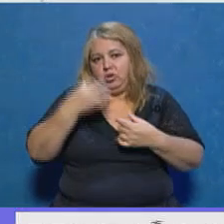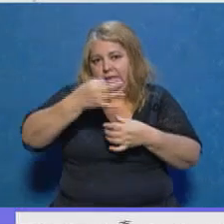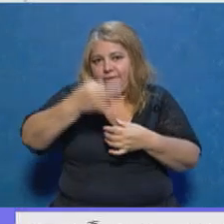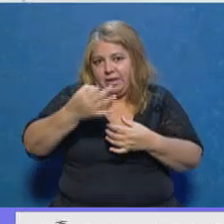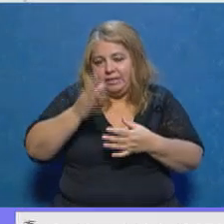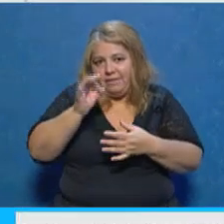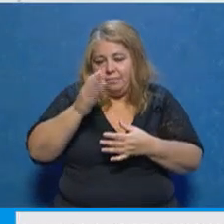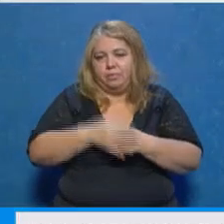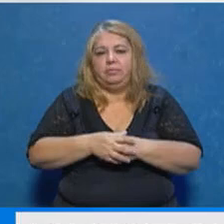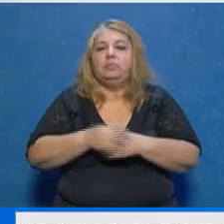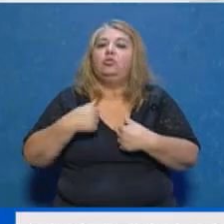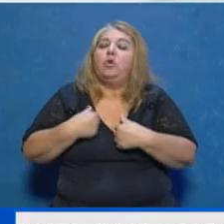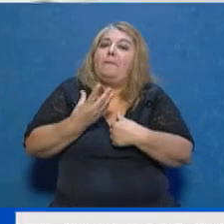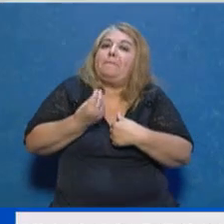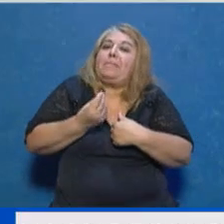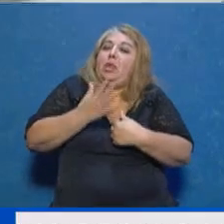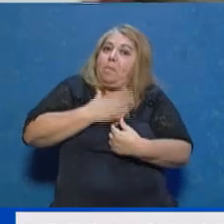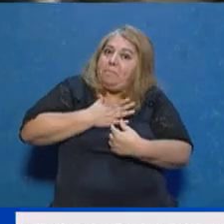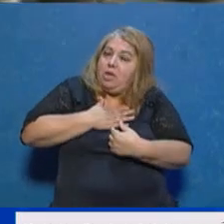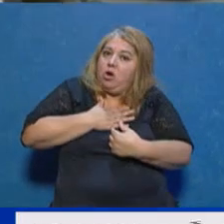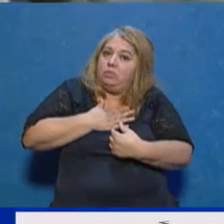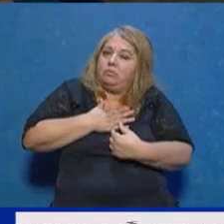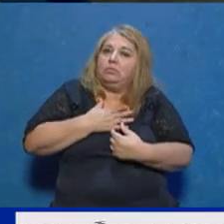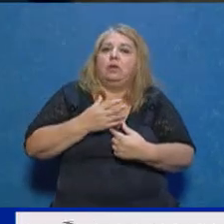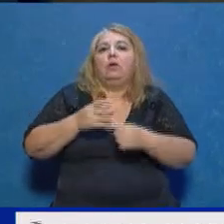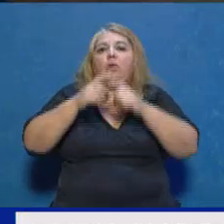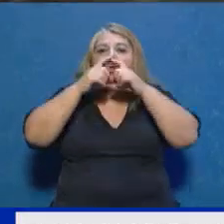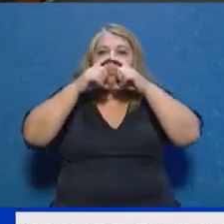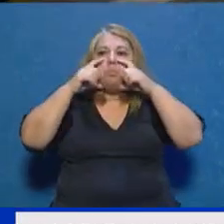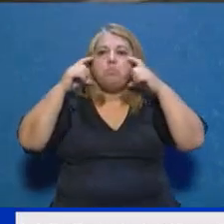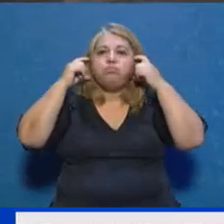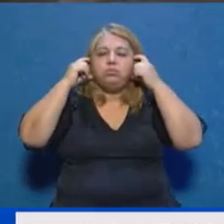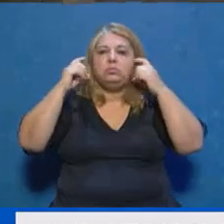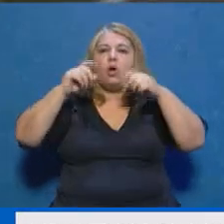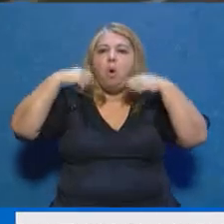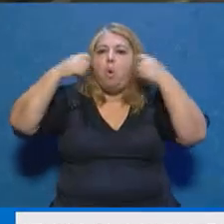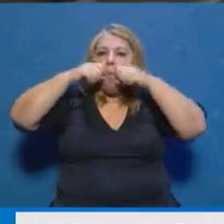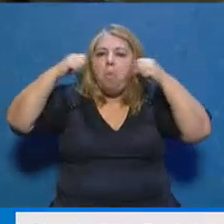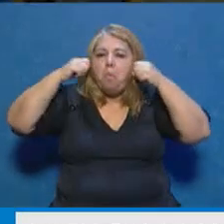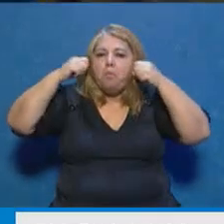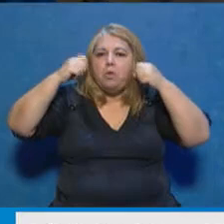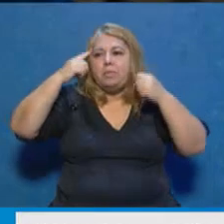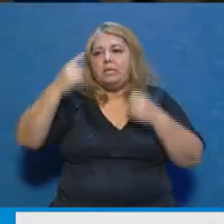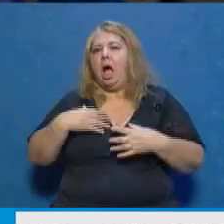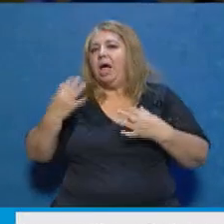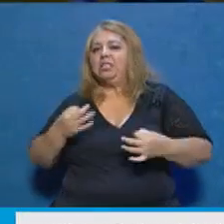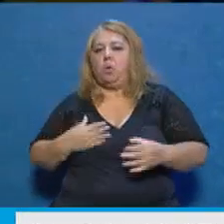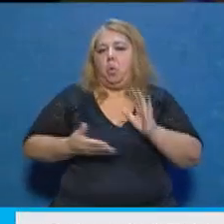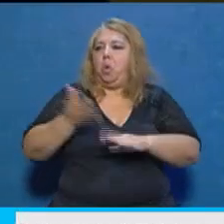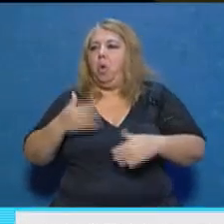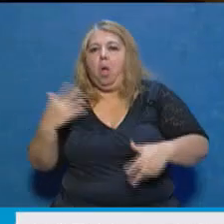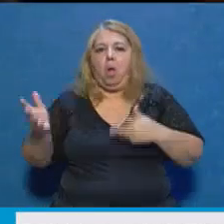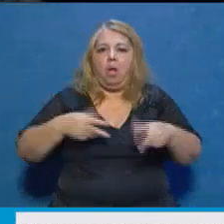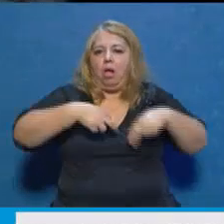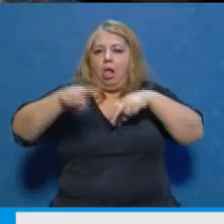miedo mío con respecto al uso de este cubrebocas es que uno se siente seguro, falsamente